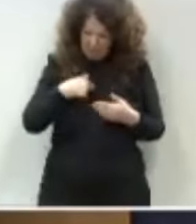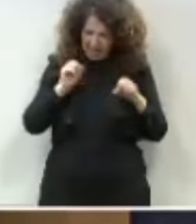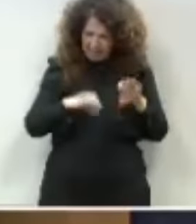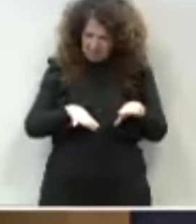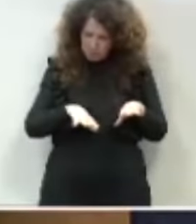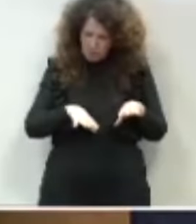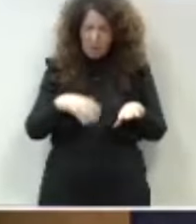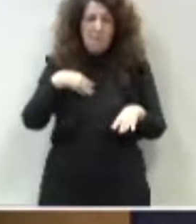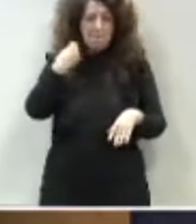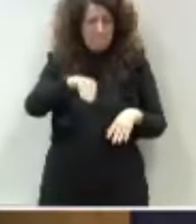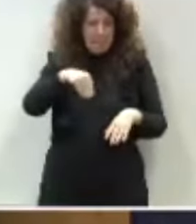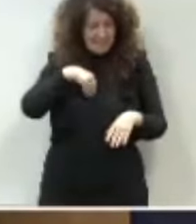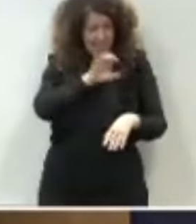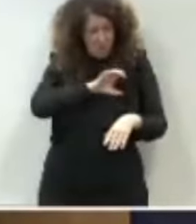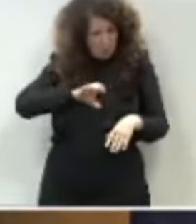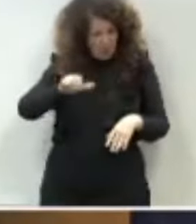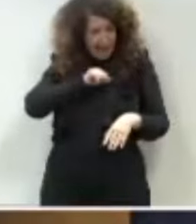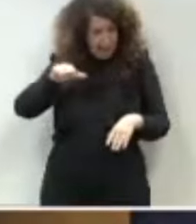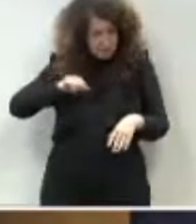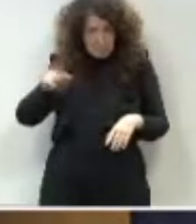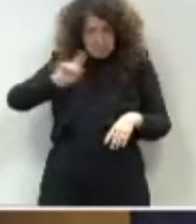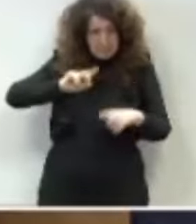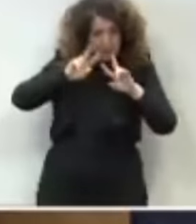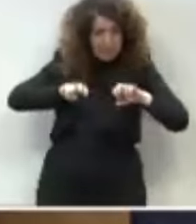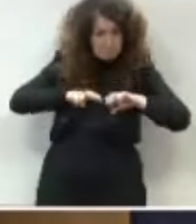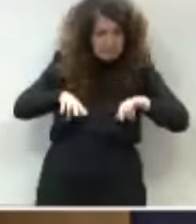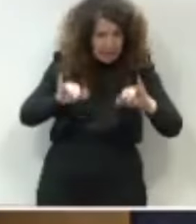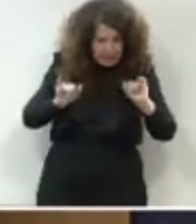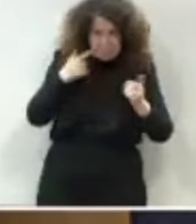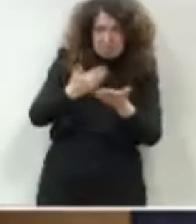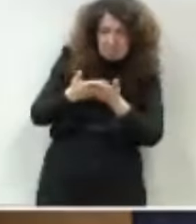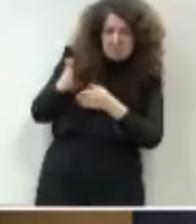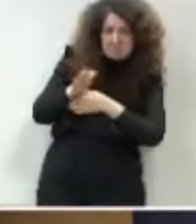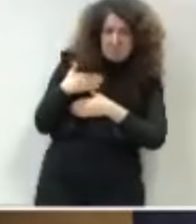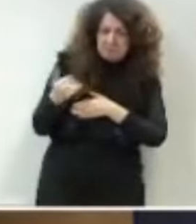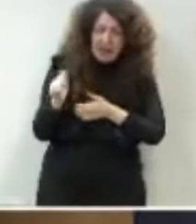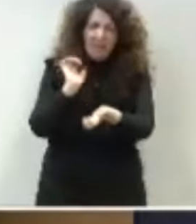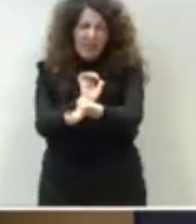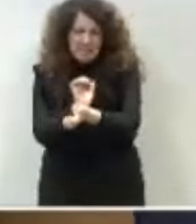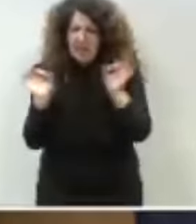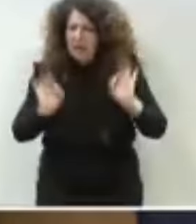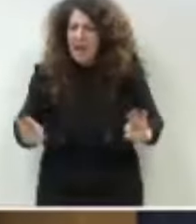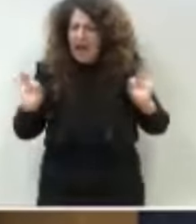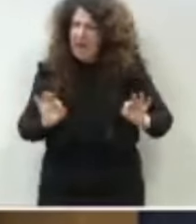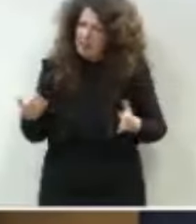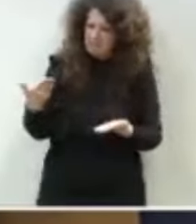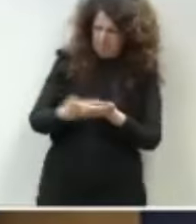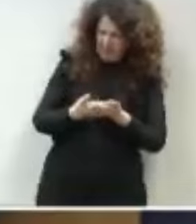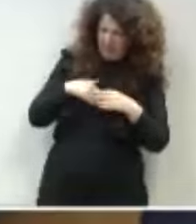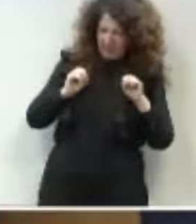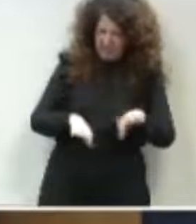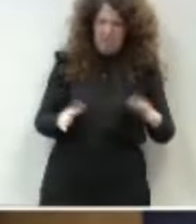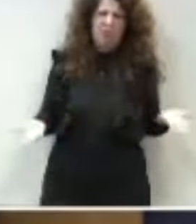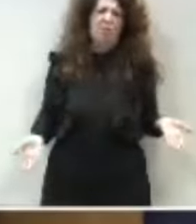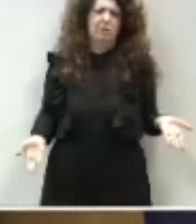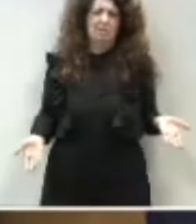presidentes de comunidades autónomas que no estamos investigados. Que no hay nadie ni investigado ni detenido de nuestro gobierno. Hablo de Canarias y de Baleares.